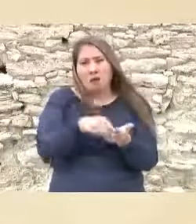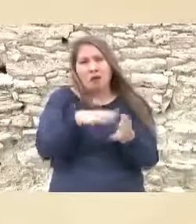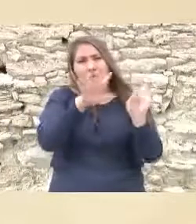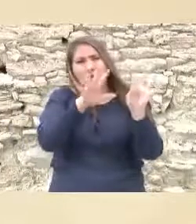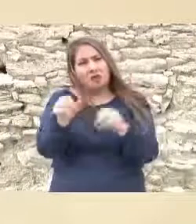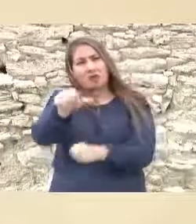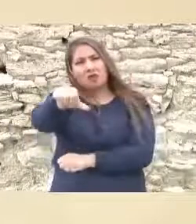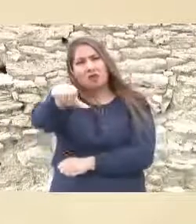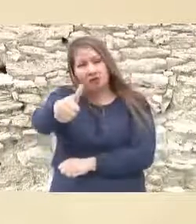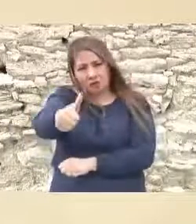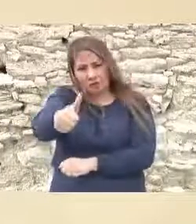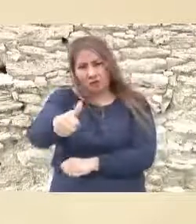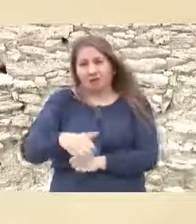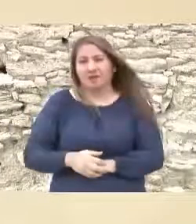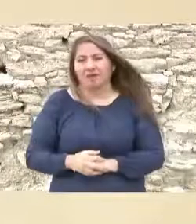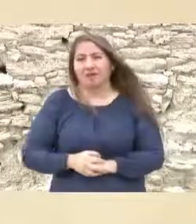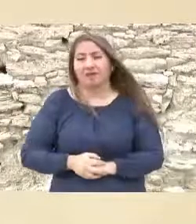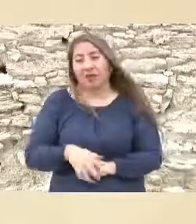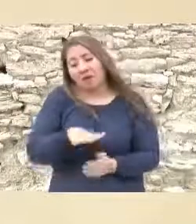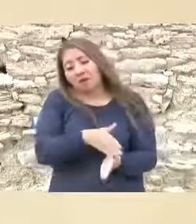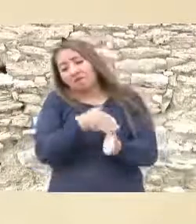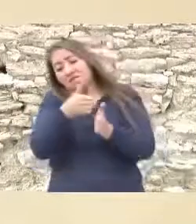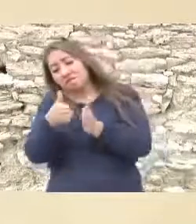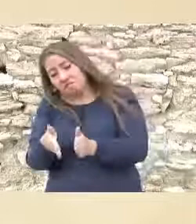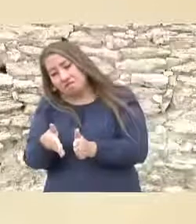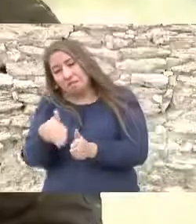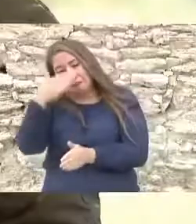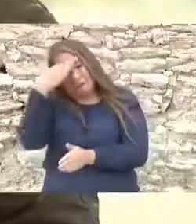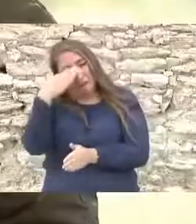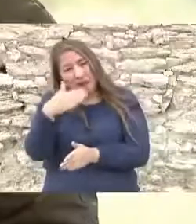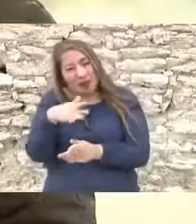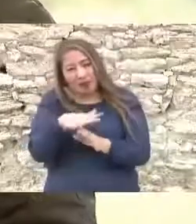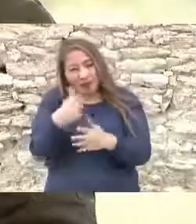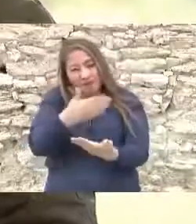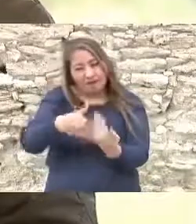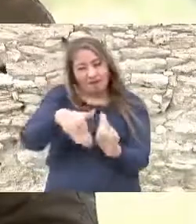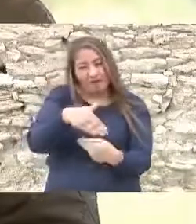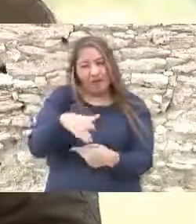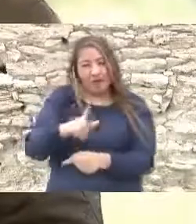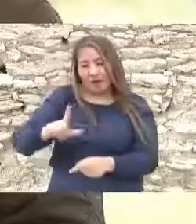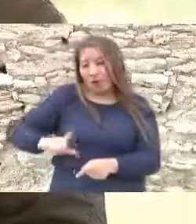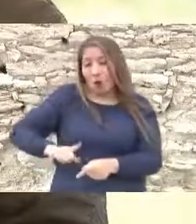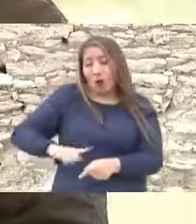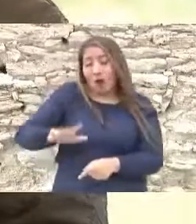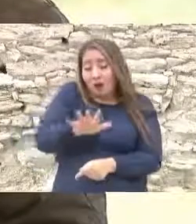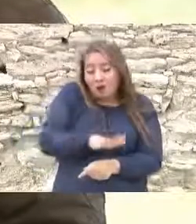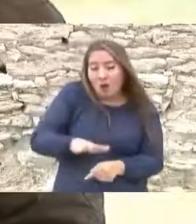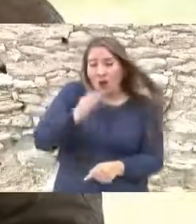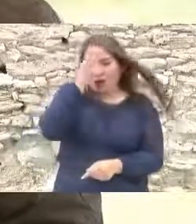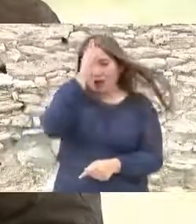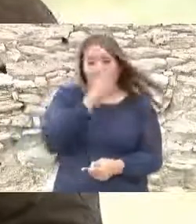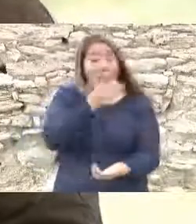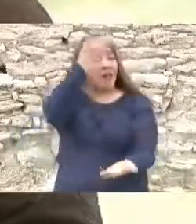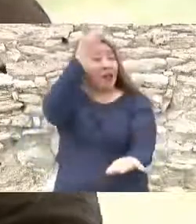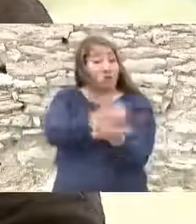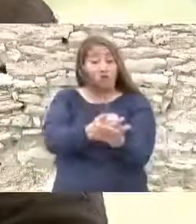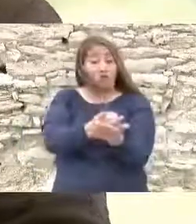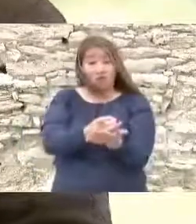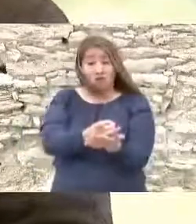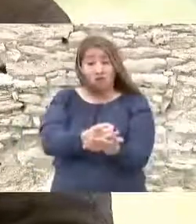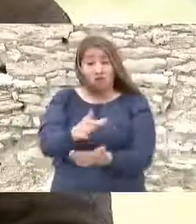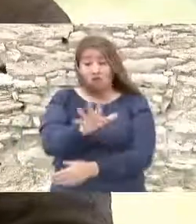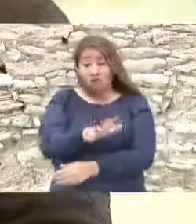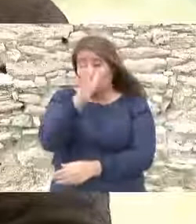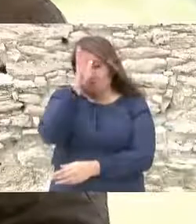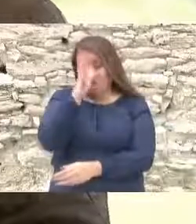1911 y luego pues ya sabemos es gobernador de Coahuila y es el único gobernador